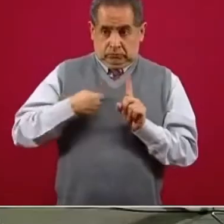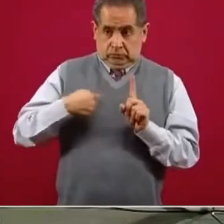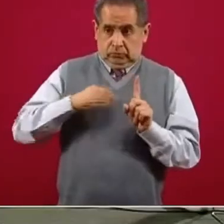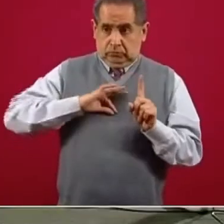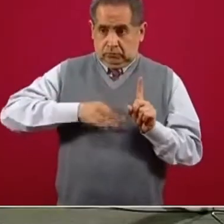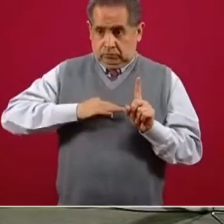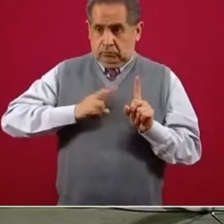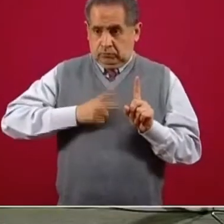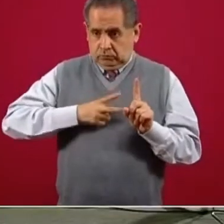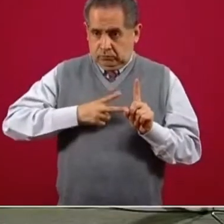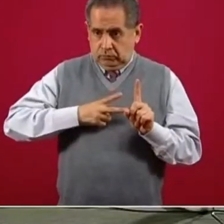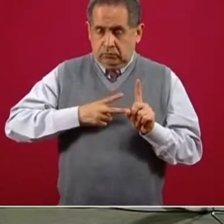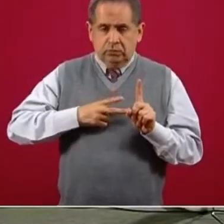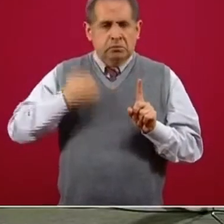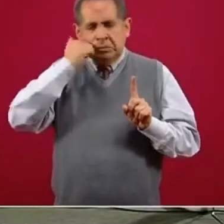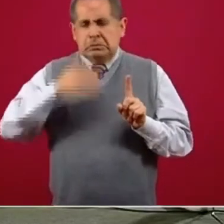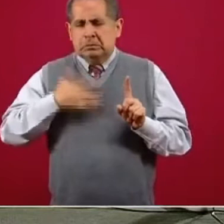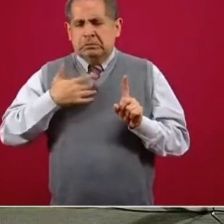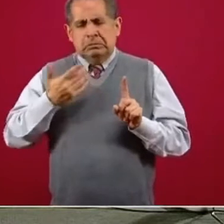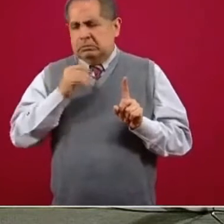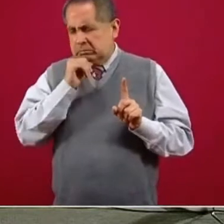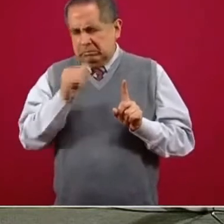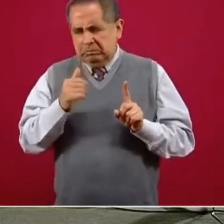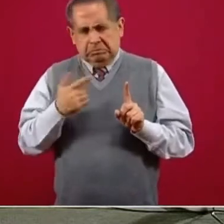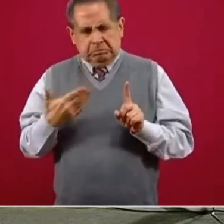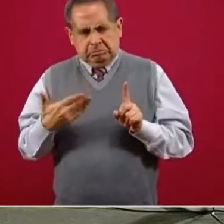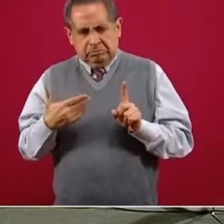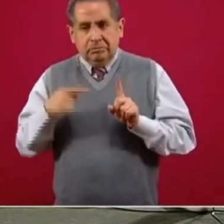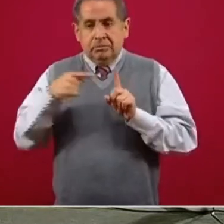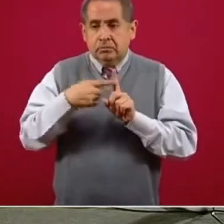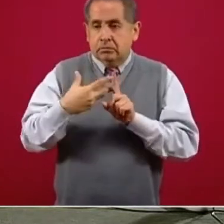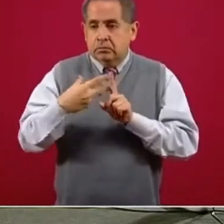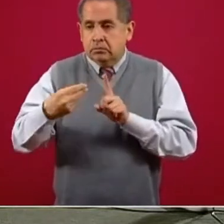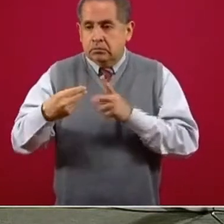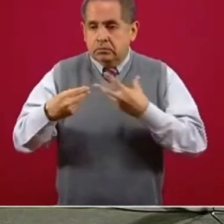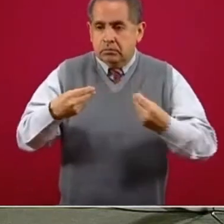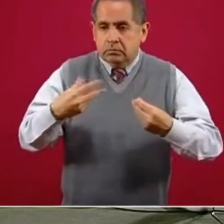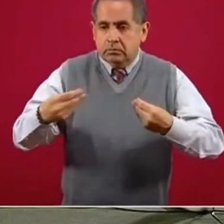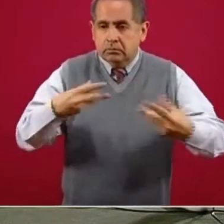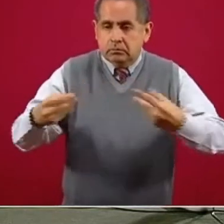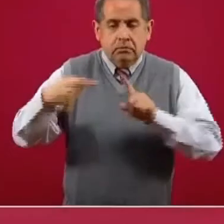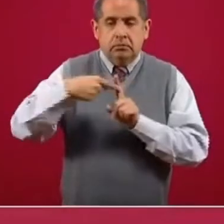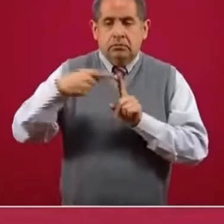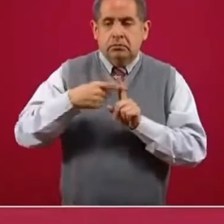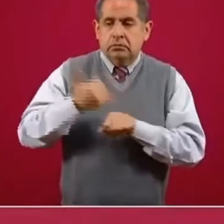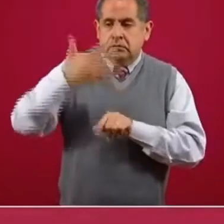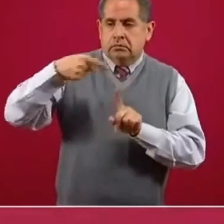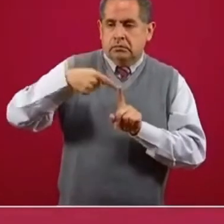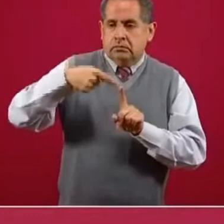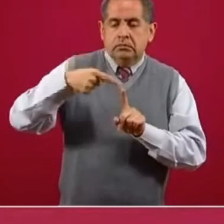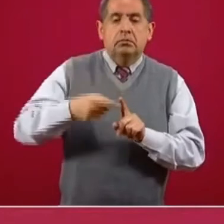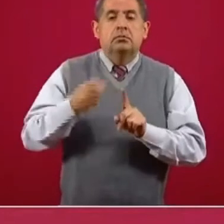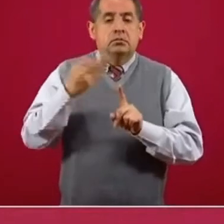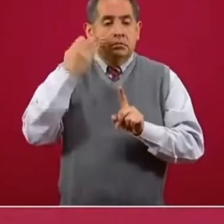tiene el virus, aunque no tenga síntomas, puede transmitir a otras personas. ¿Cuántas más? ¿Durante cuánto tiempo?